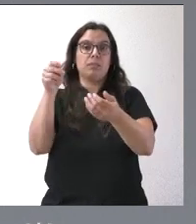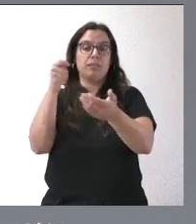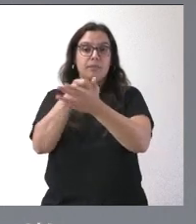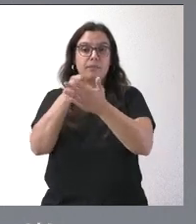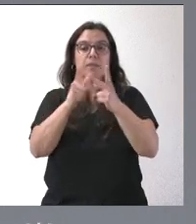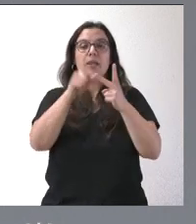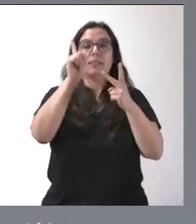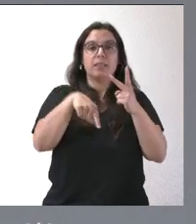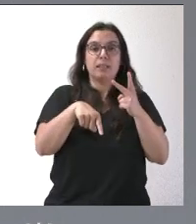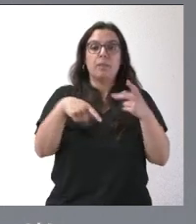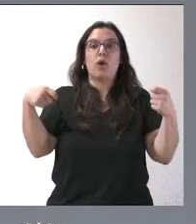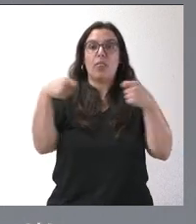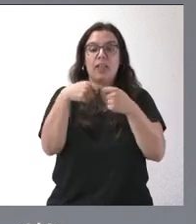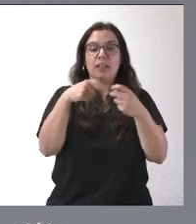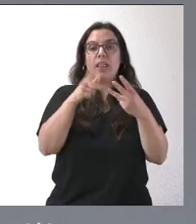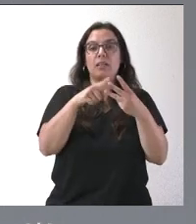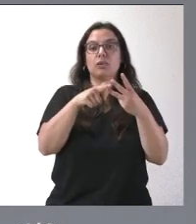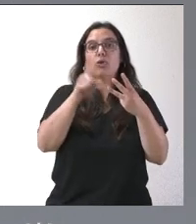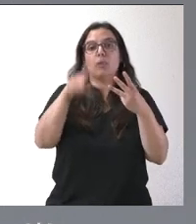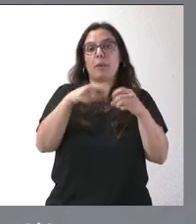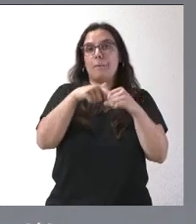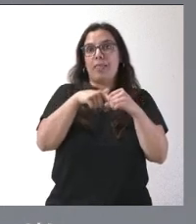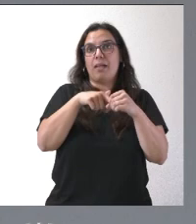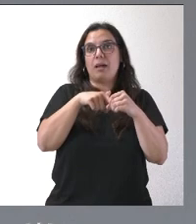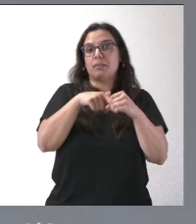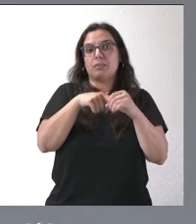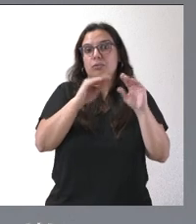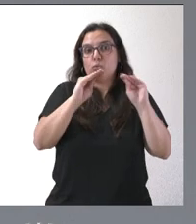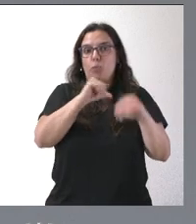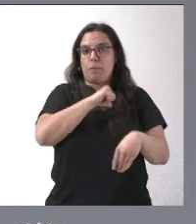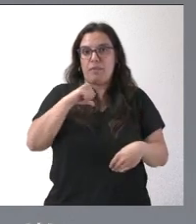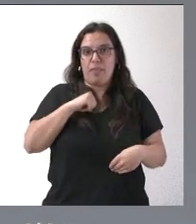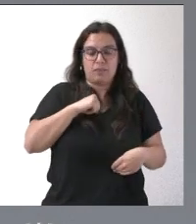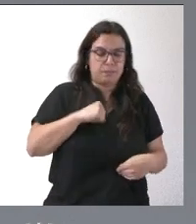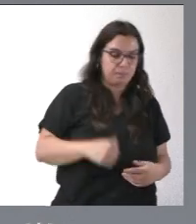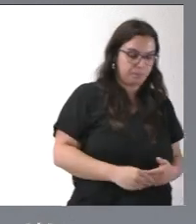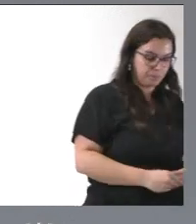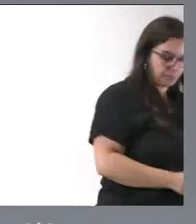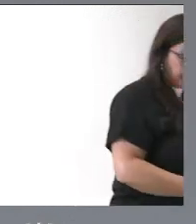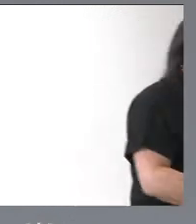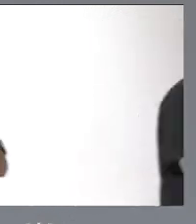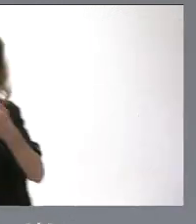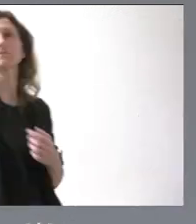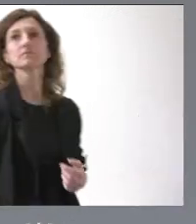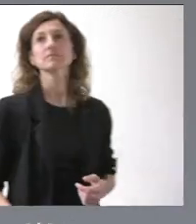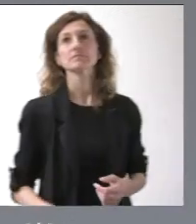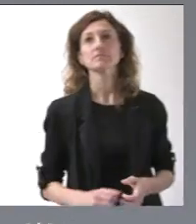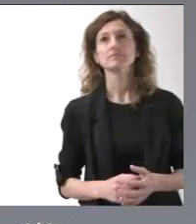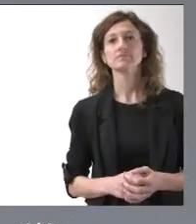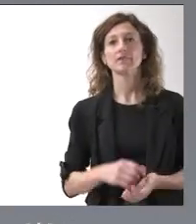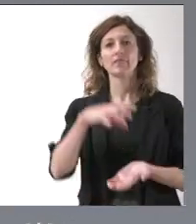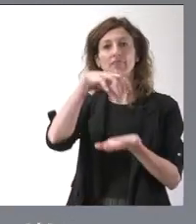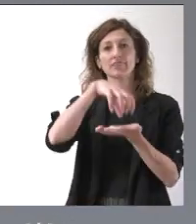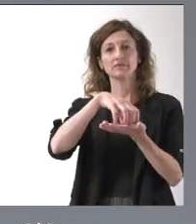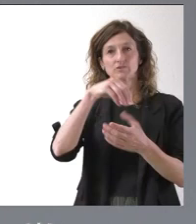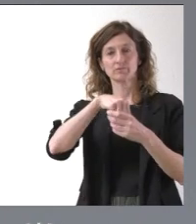a través de la concertación de las mismas o plazas que son privadas. Dentro del mismo centro, ¿qué hemos hecho desde la Junta